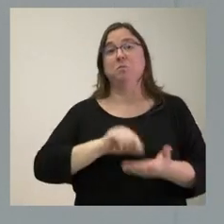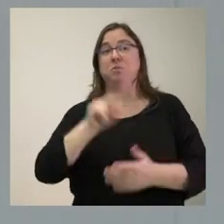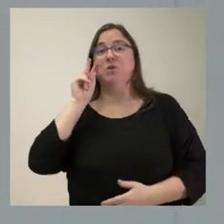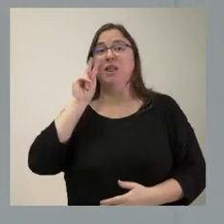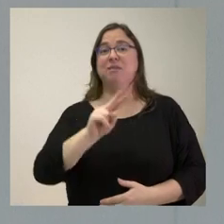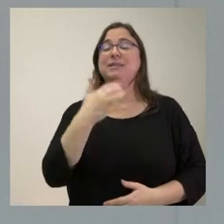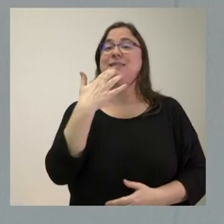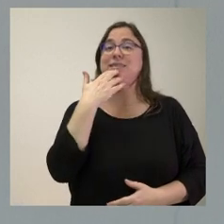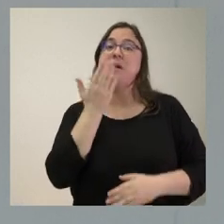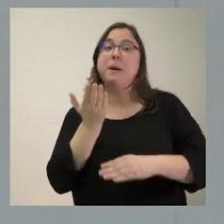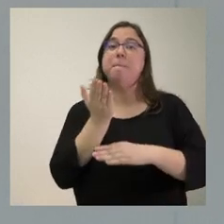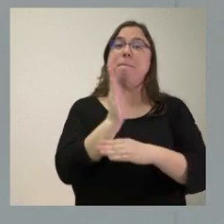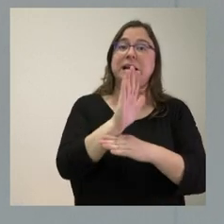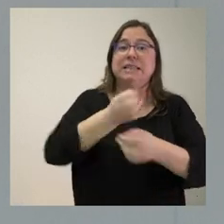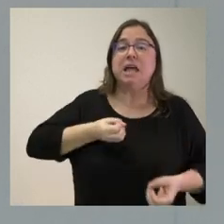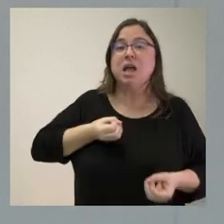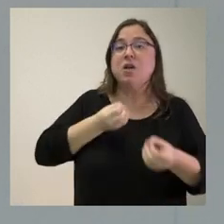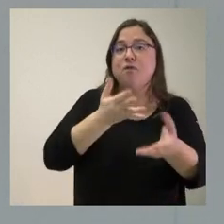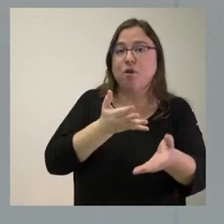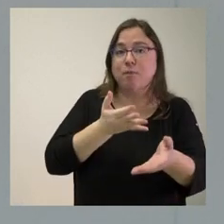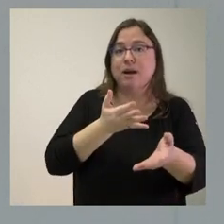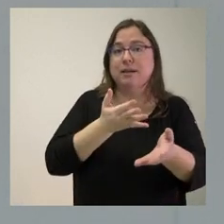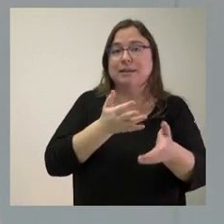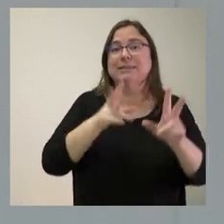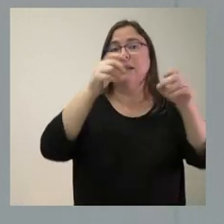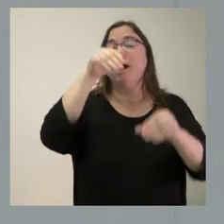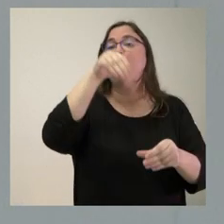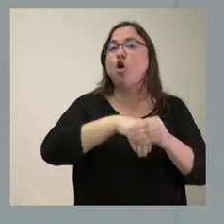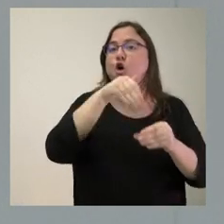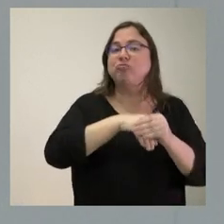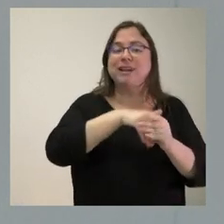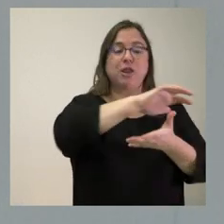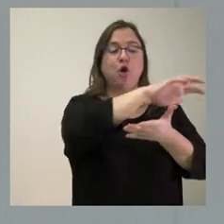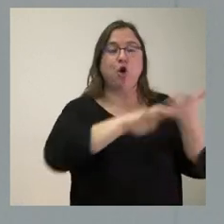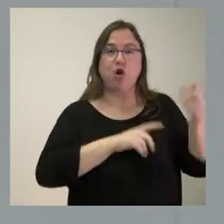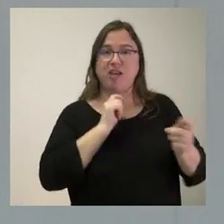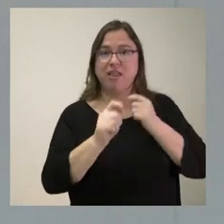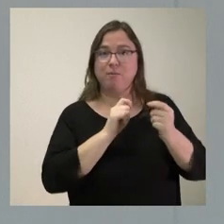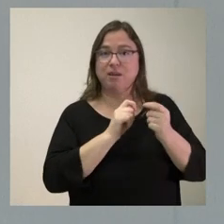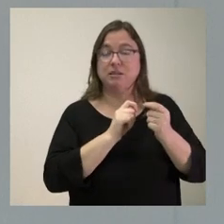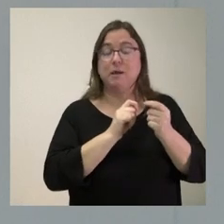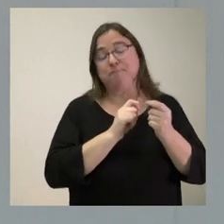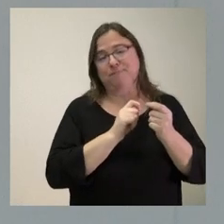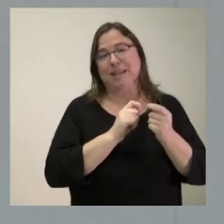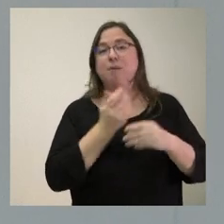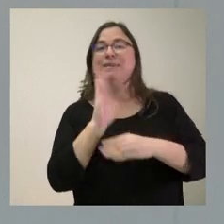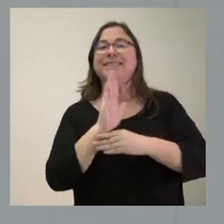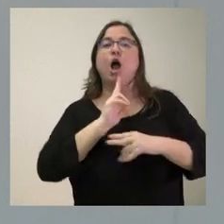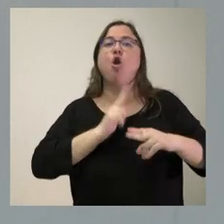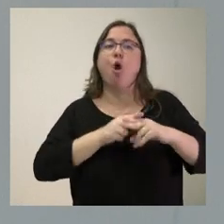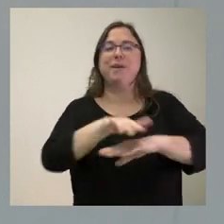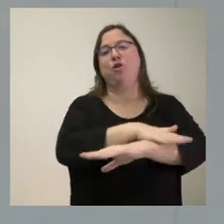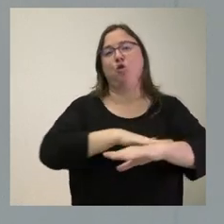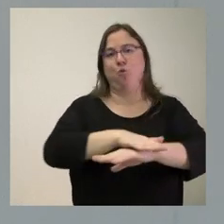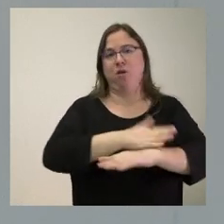presenta e informa sobre el contenido de la nota de prensa lo informa en nombre también del Gobierno de